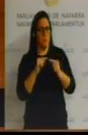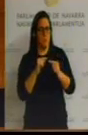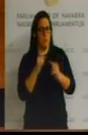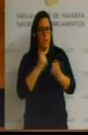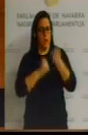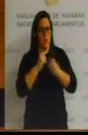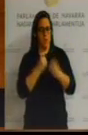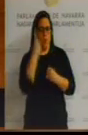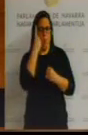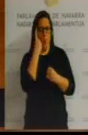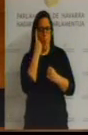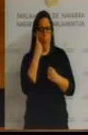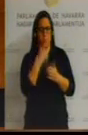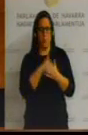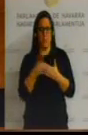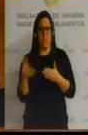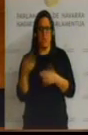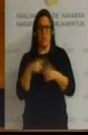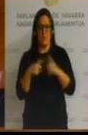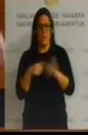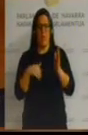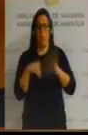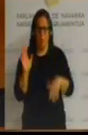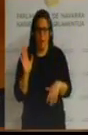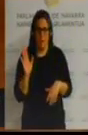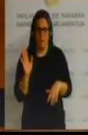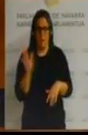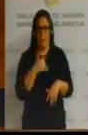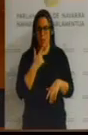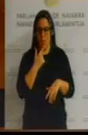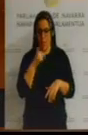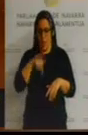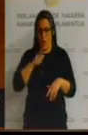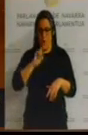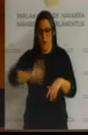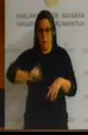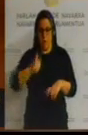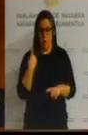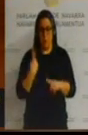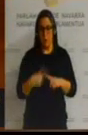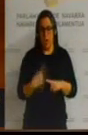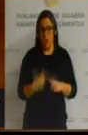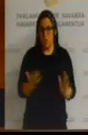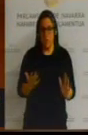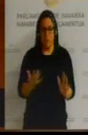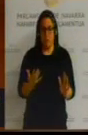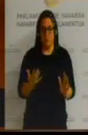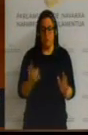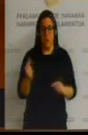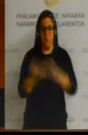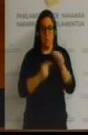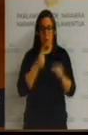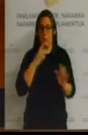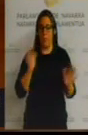de un millón y medio o sea que hoy aprobamos una cosa no se dice nada en el pleno